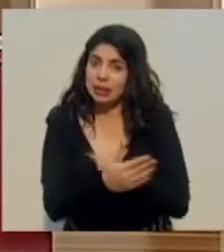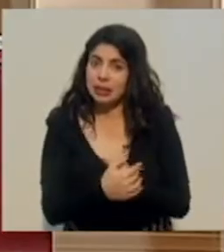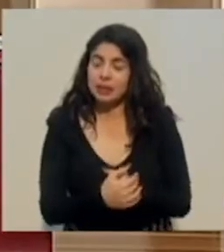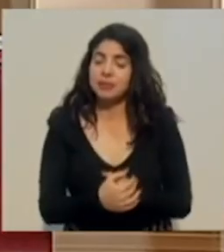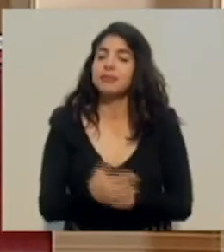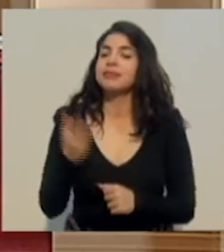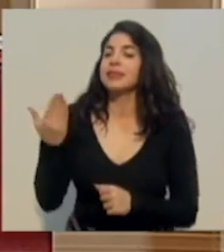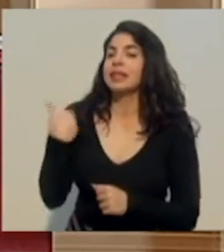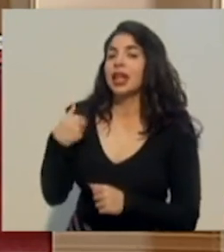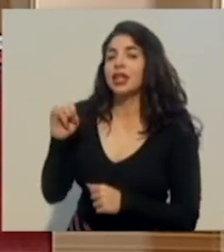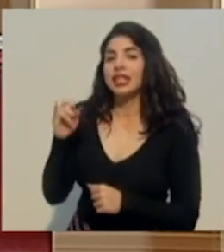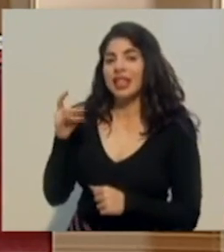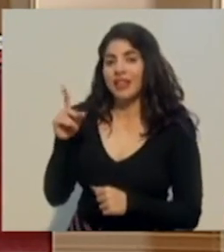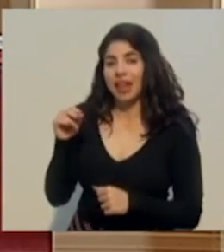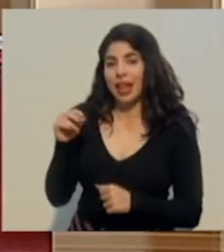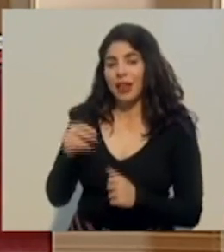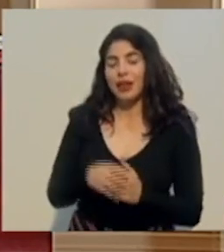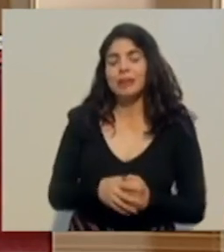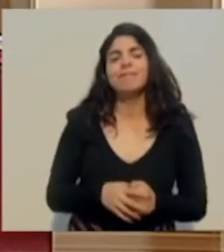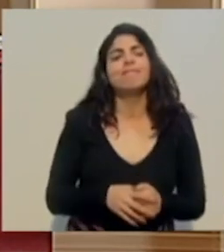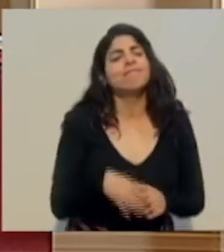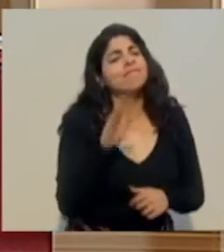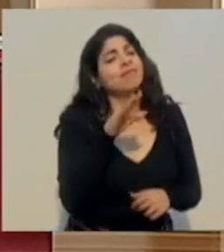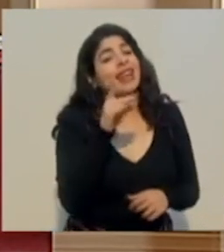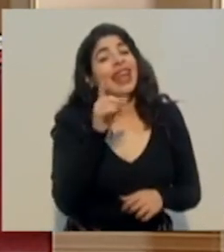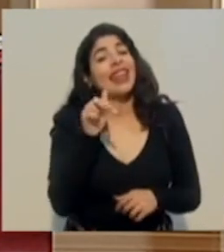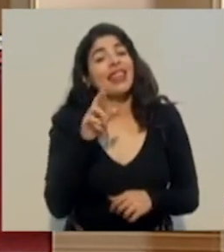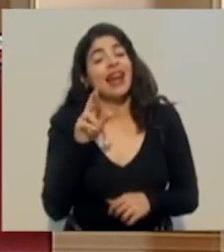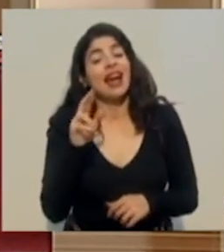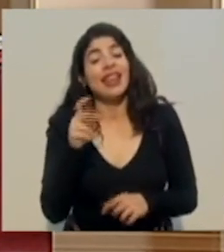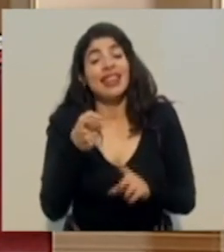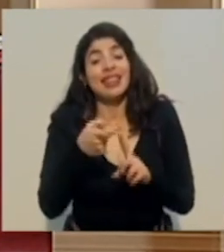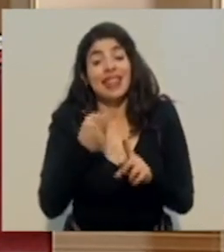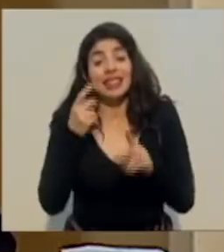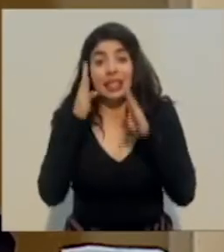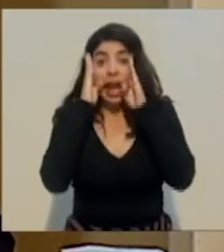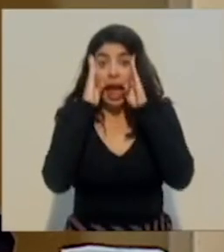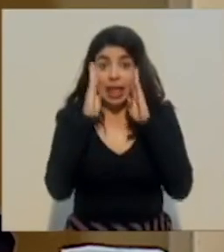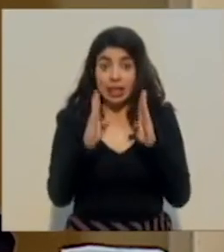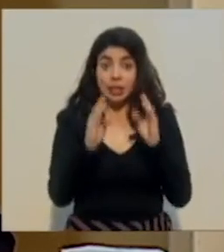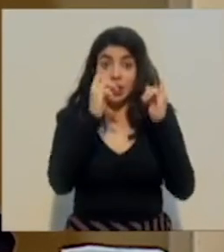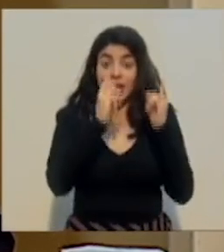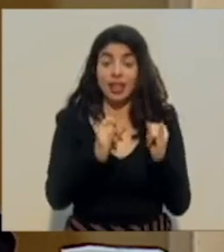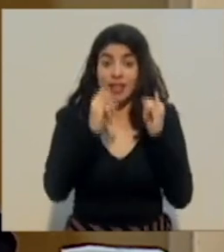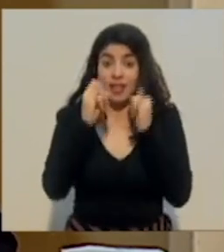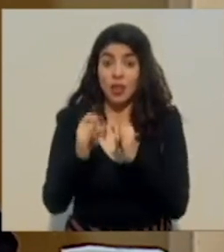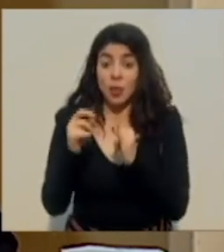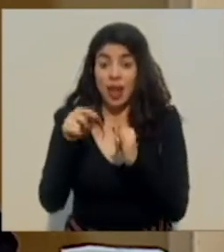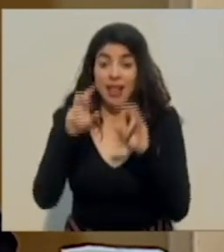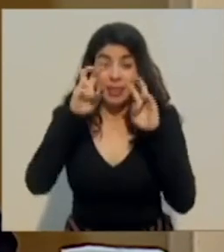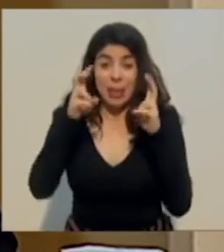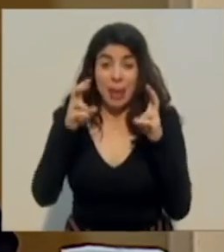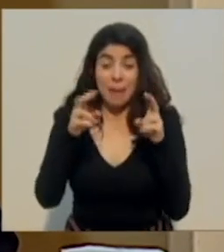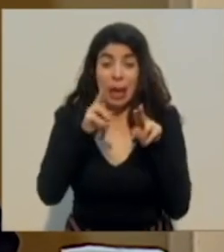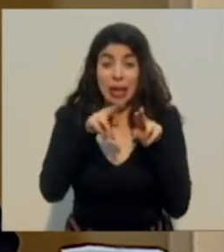Segifredo. Don Edgar, desde el abordaje particular del caso de las cuarterías